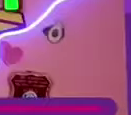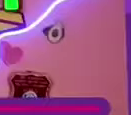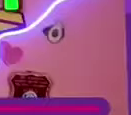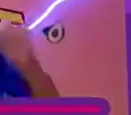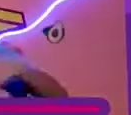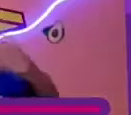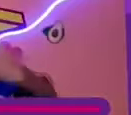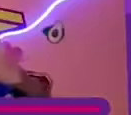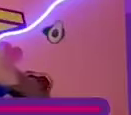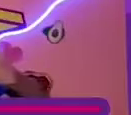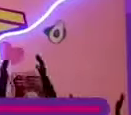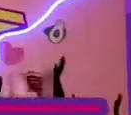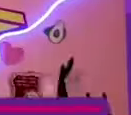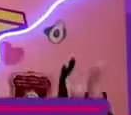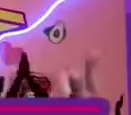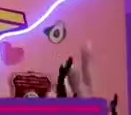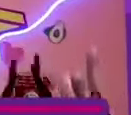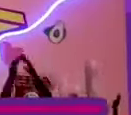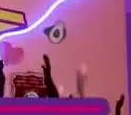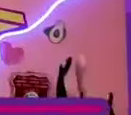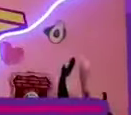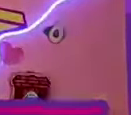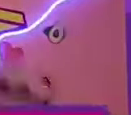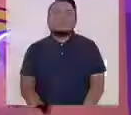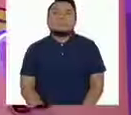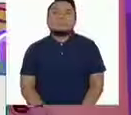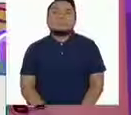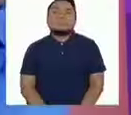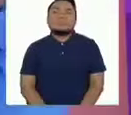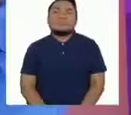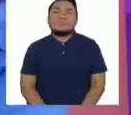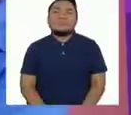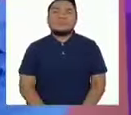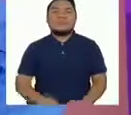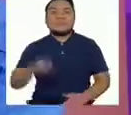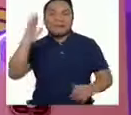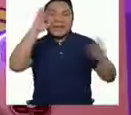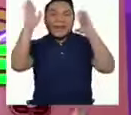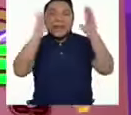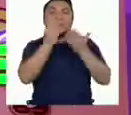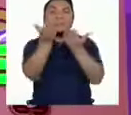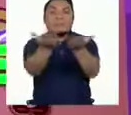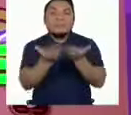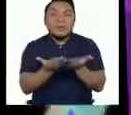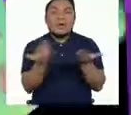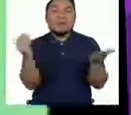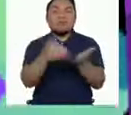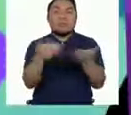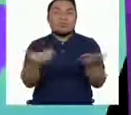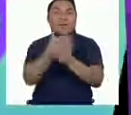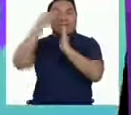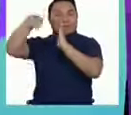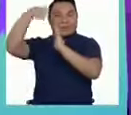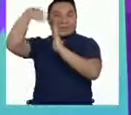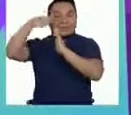Hola Camí, hola Carol, hola gente. Yo soy Mateo y bienvenidos a un nuevo video.